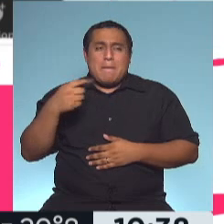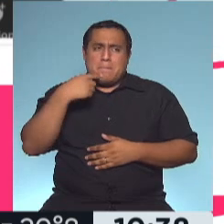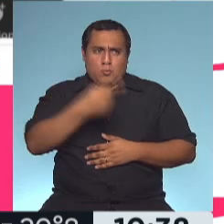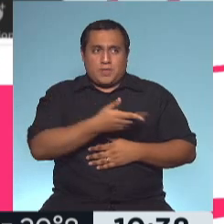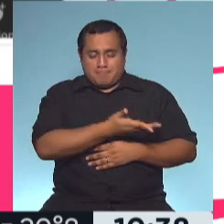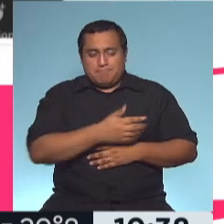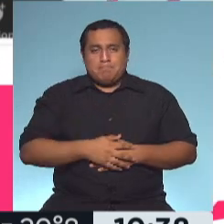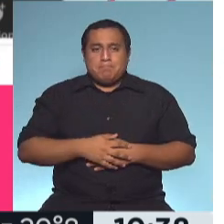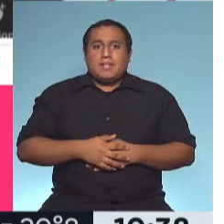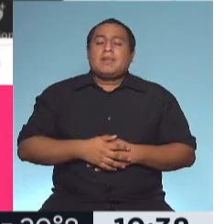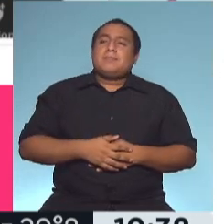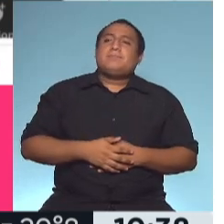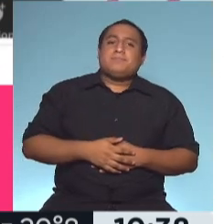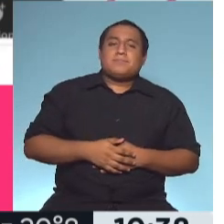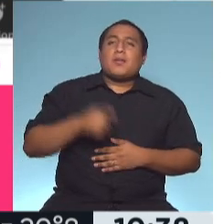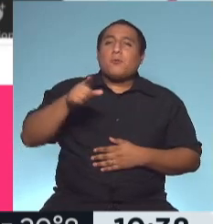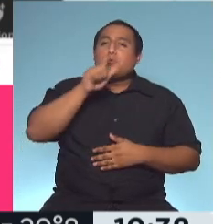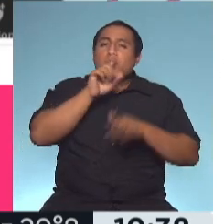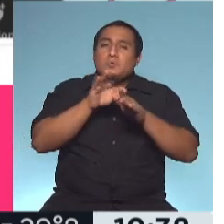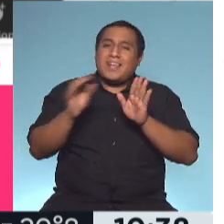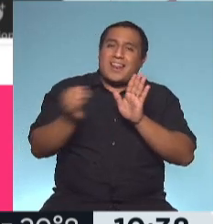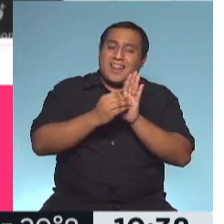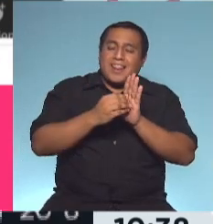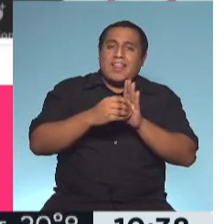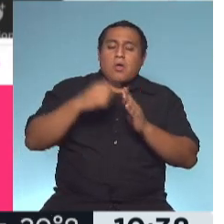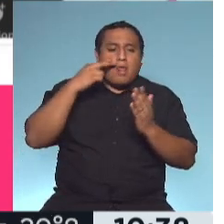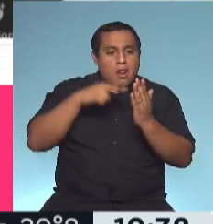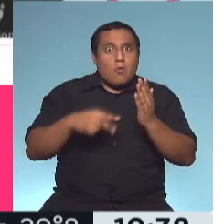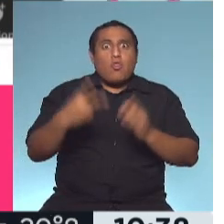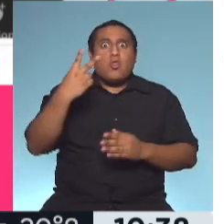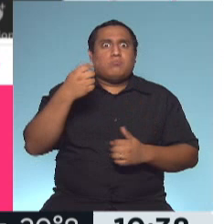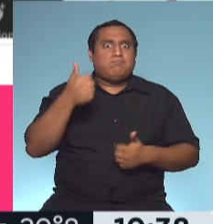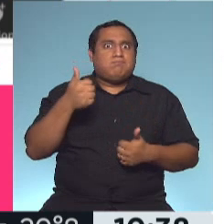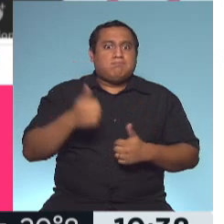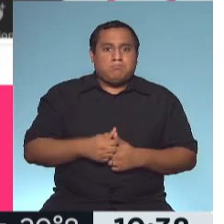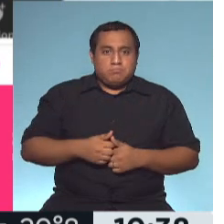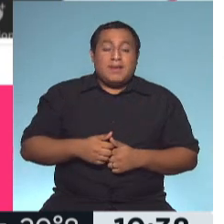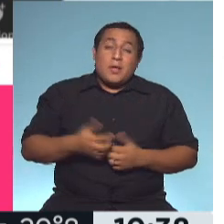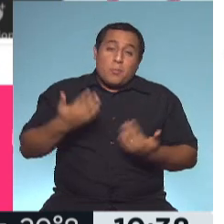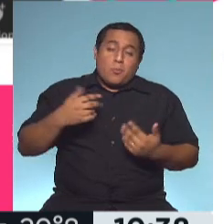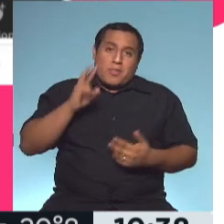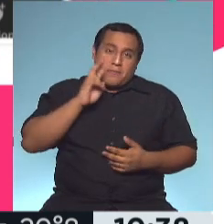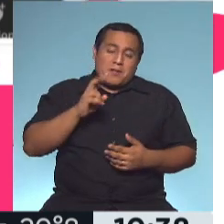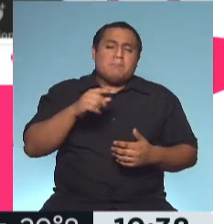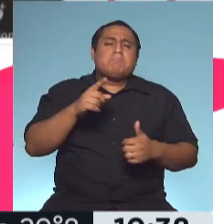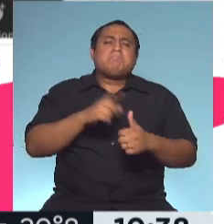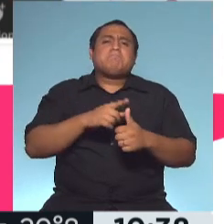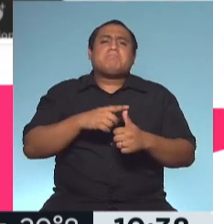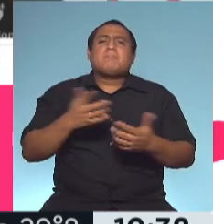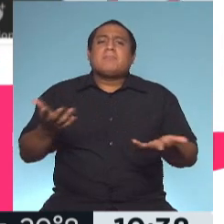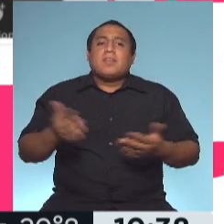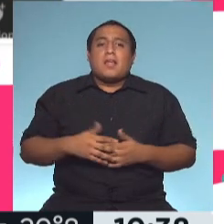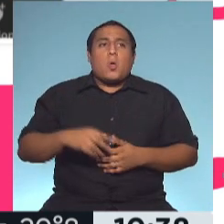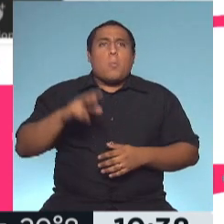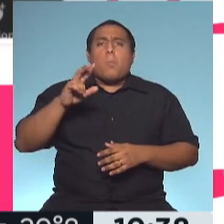mío. Nora, en tu timeline de Twitter, hoy leí dos buenas noticias, que se pueden ver desde ese punto de vista. Uno es que está